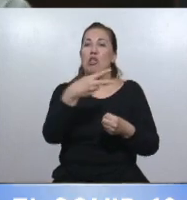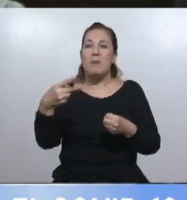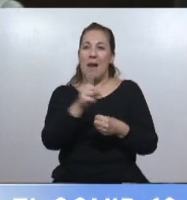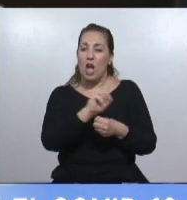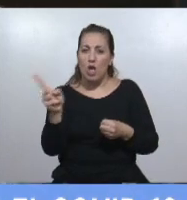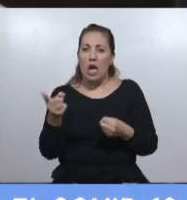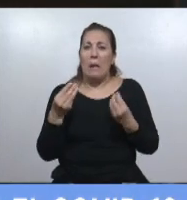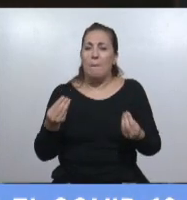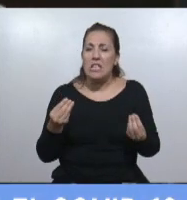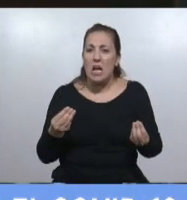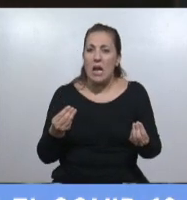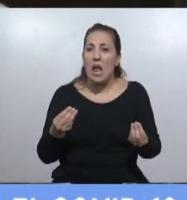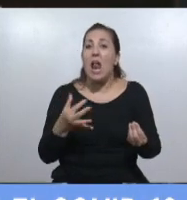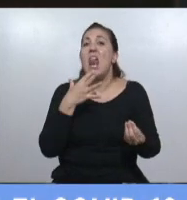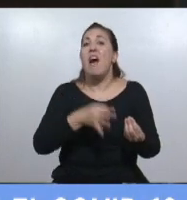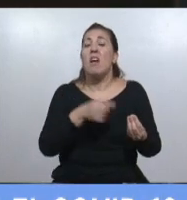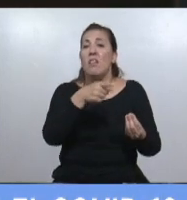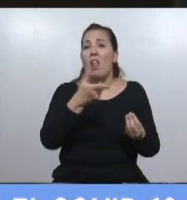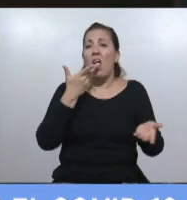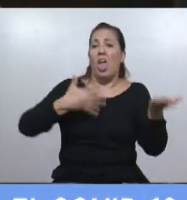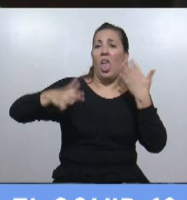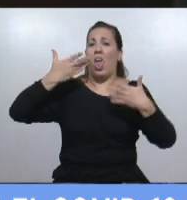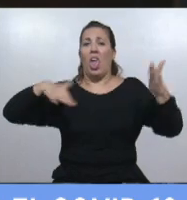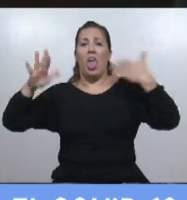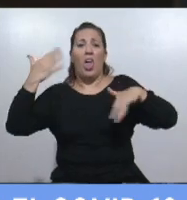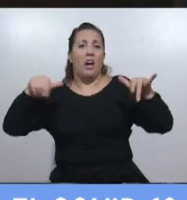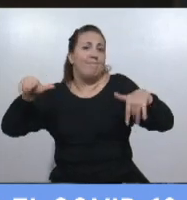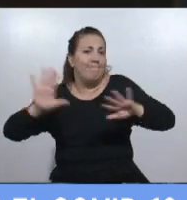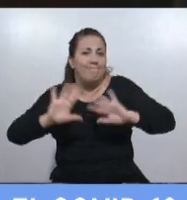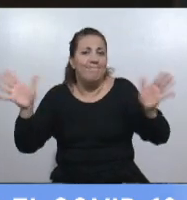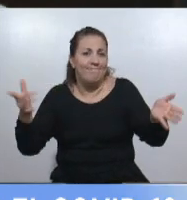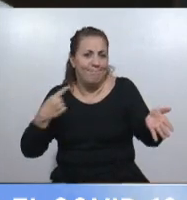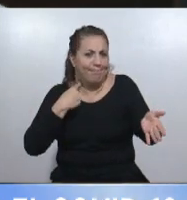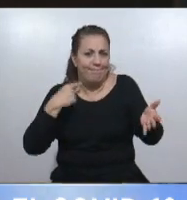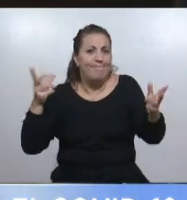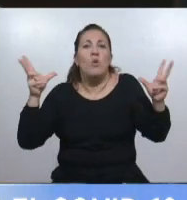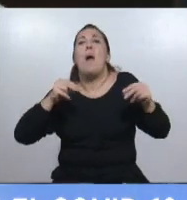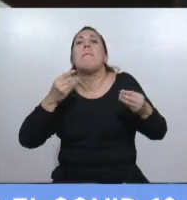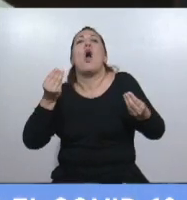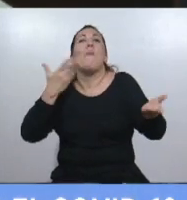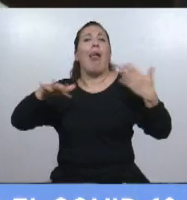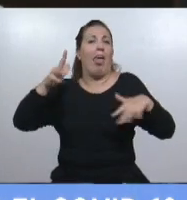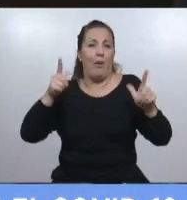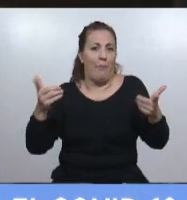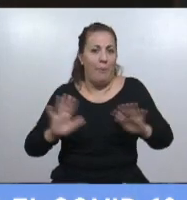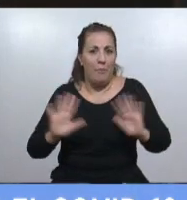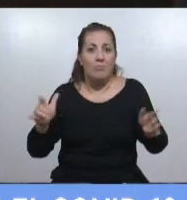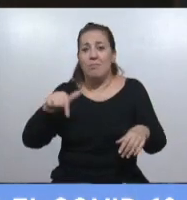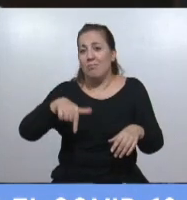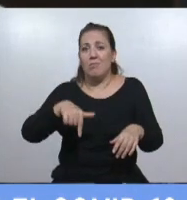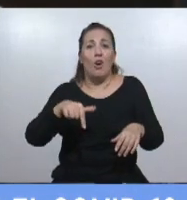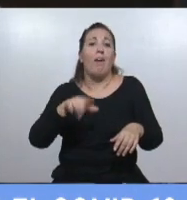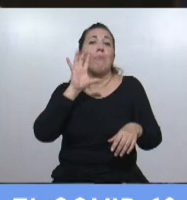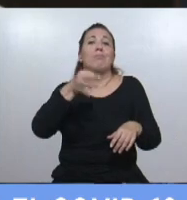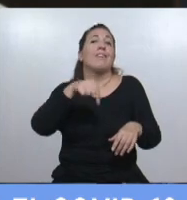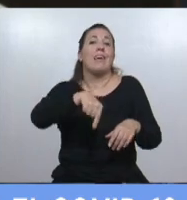Y la verdad que se les van agotando las excusas. Se les van agotando las excusas. Y hoy, efectivamente, la última que les